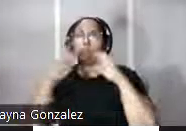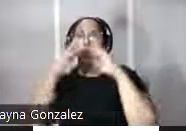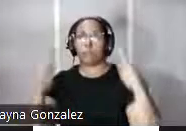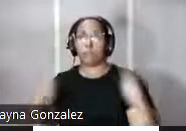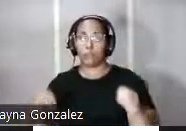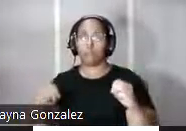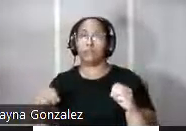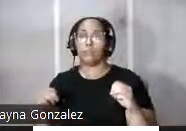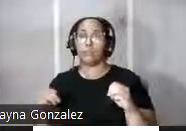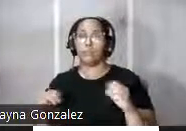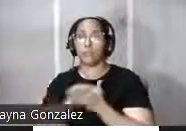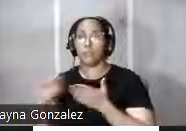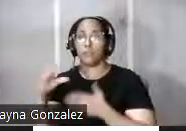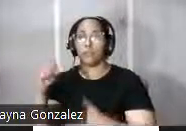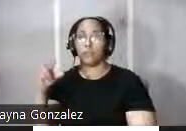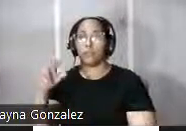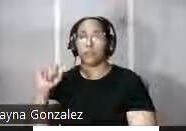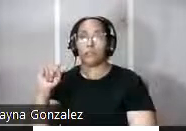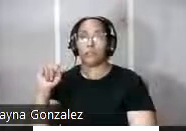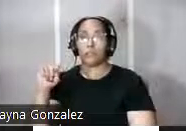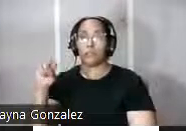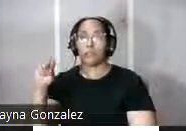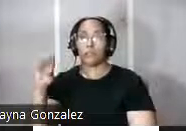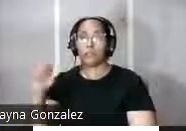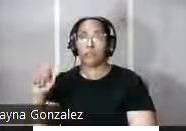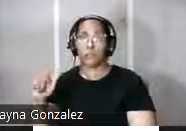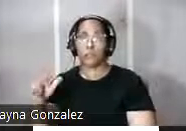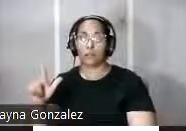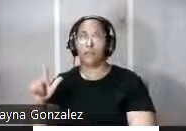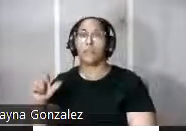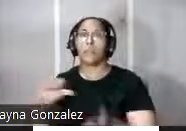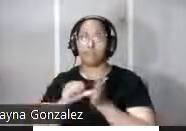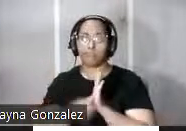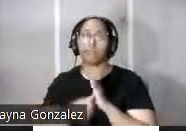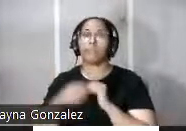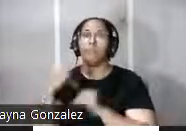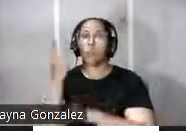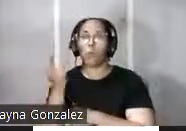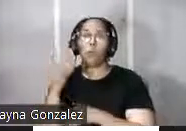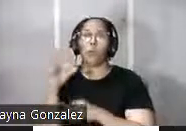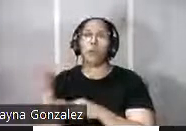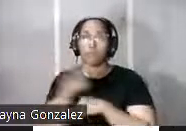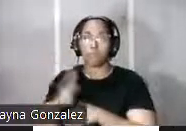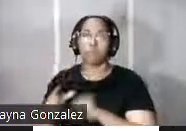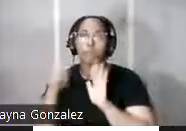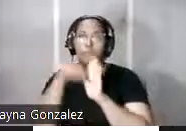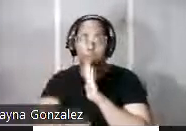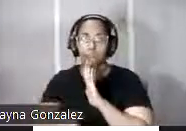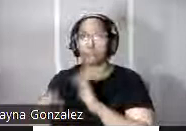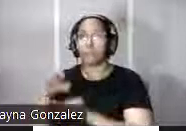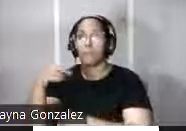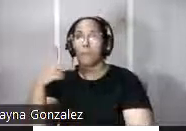San Cristóbal estuvo reforzada por banquetas por cañoneras por fosos revestidos de